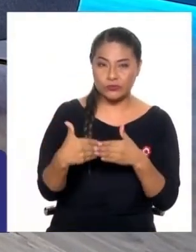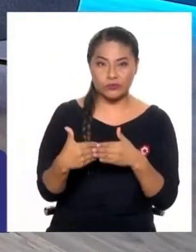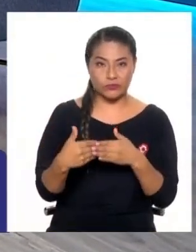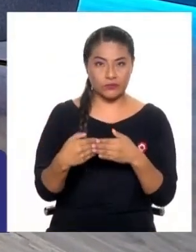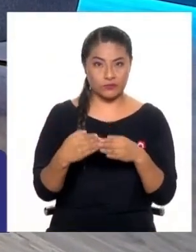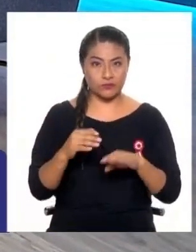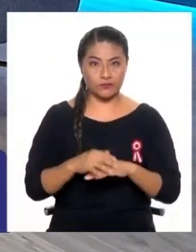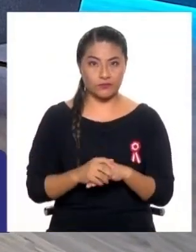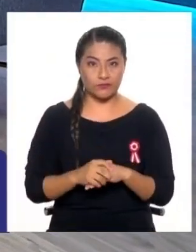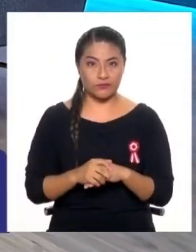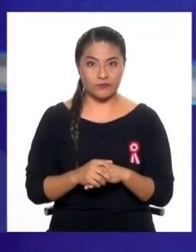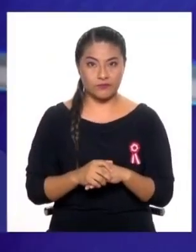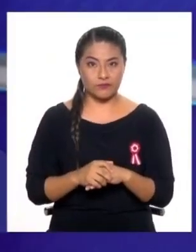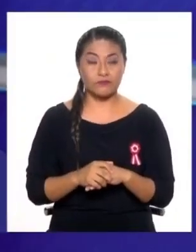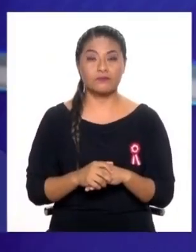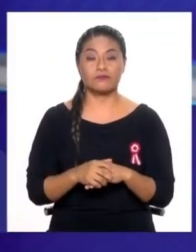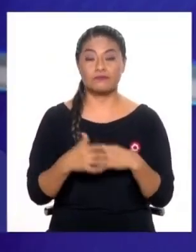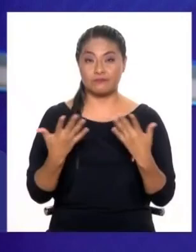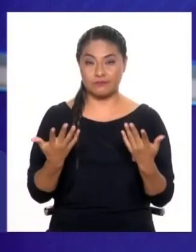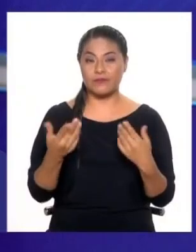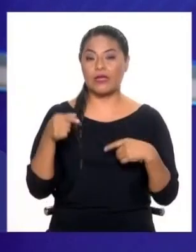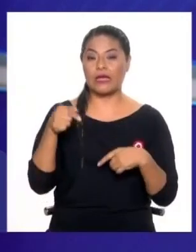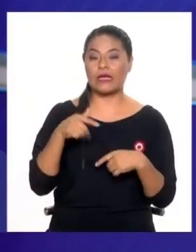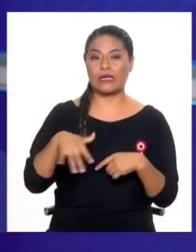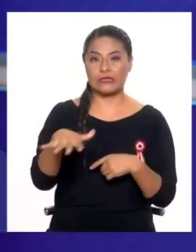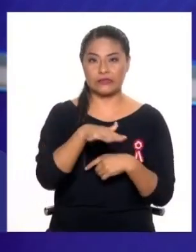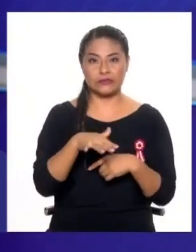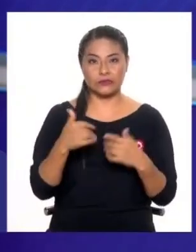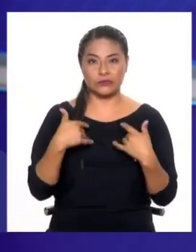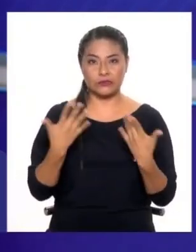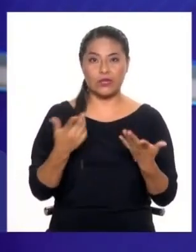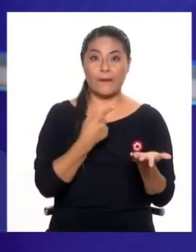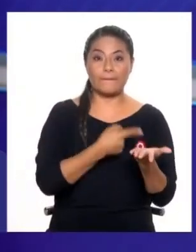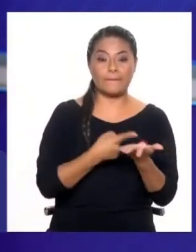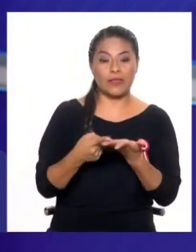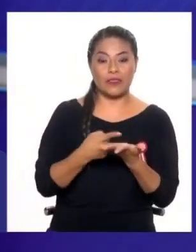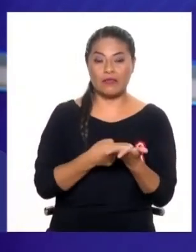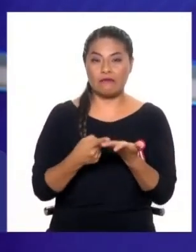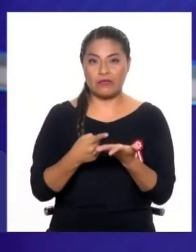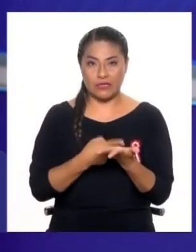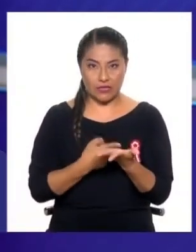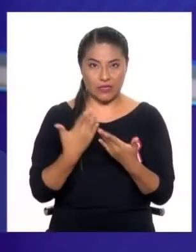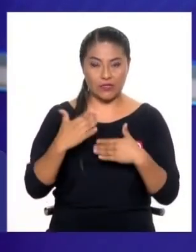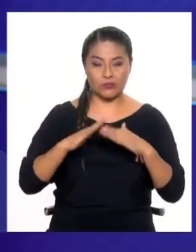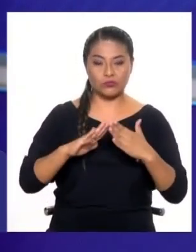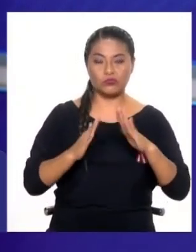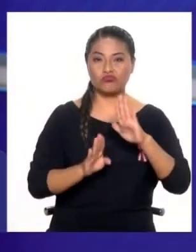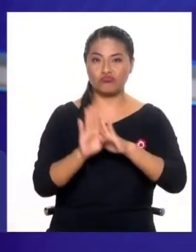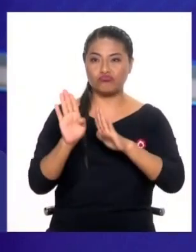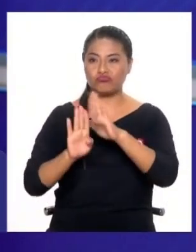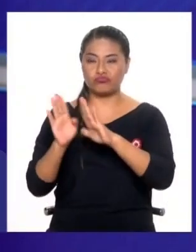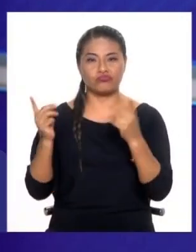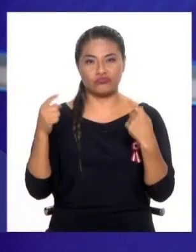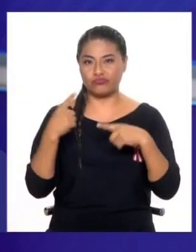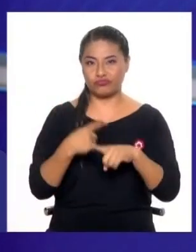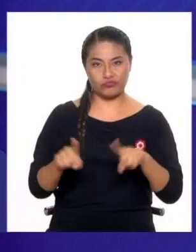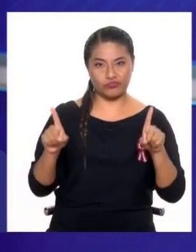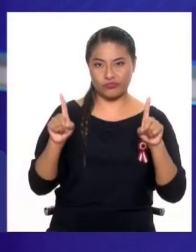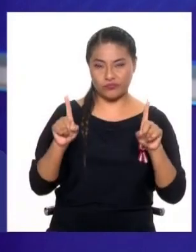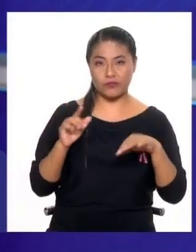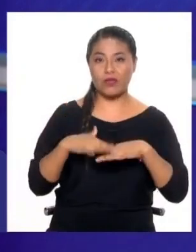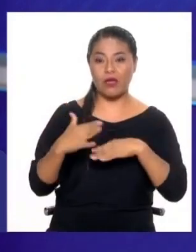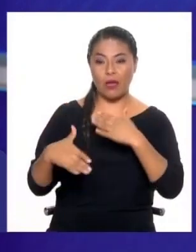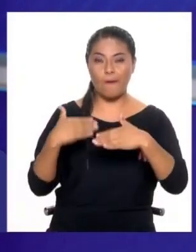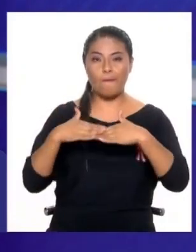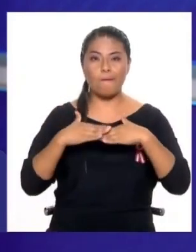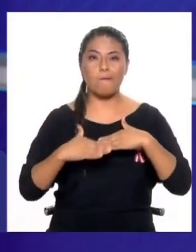perder la posibilidad de poder planificar el desarrollo de las ciudades de manera adecuada, y simplemente resignarnos a seguir